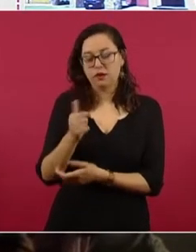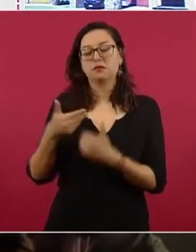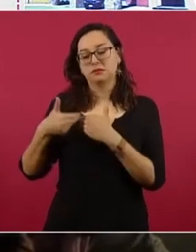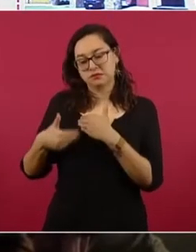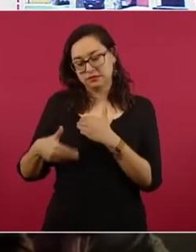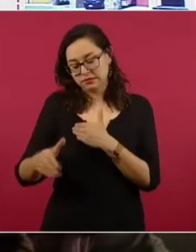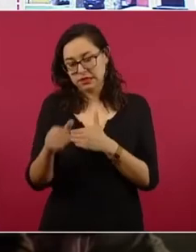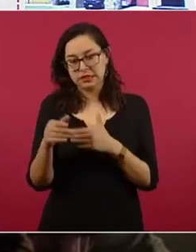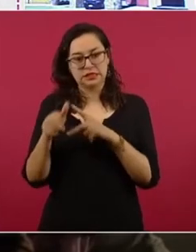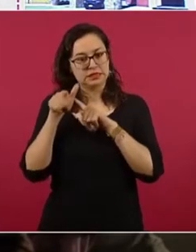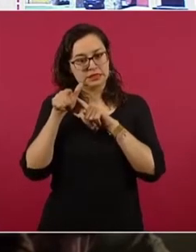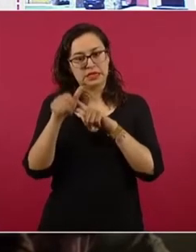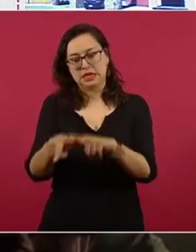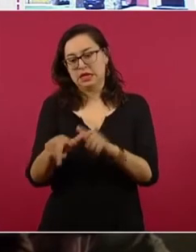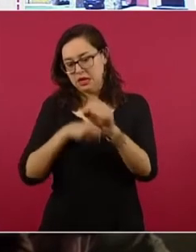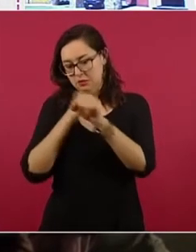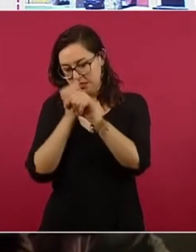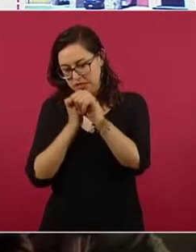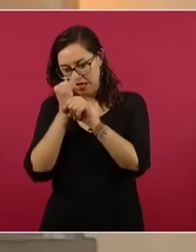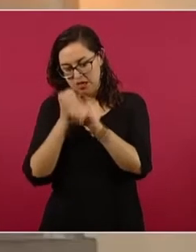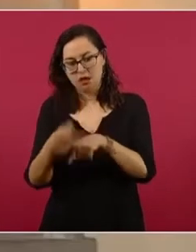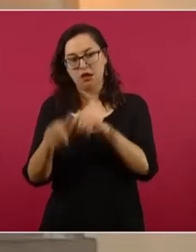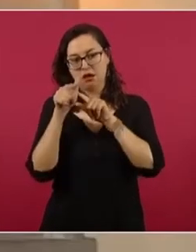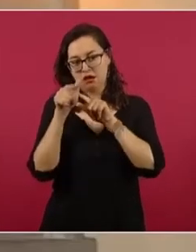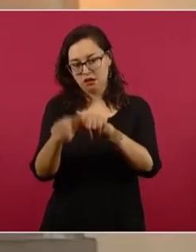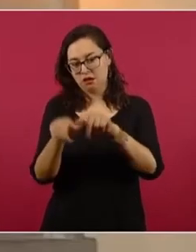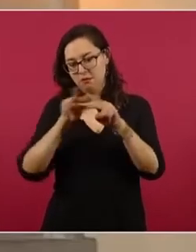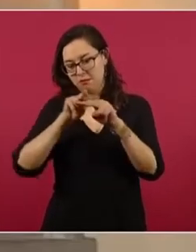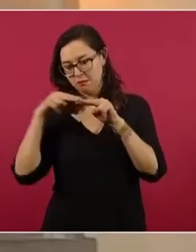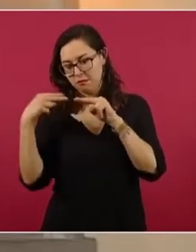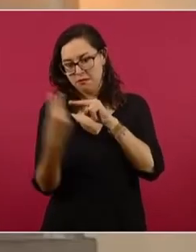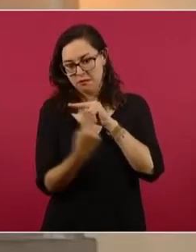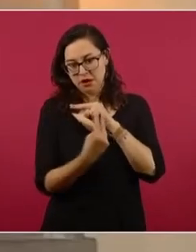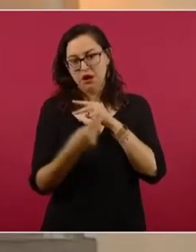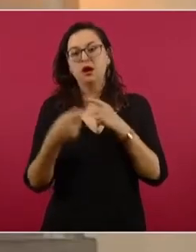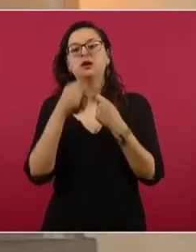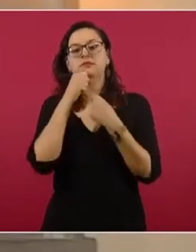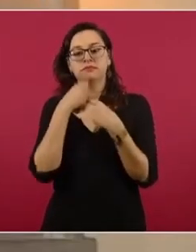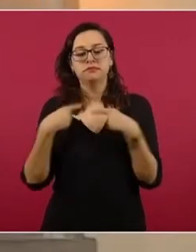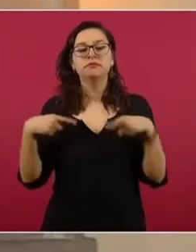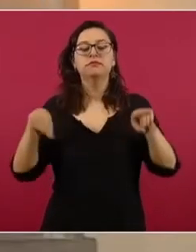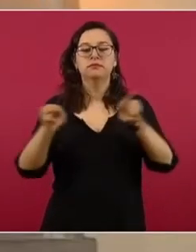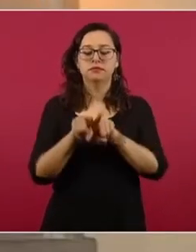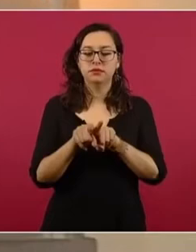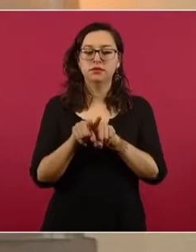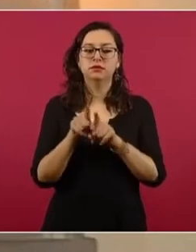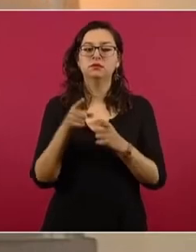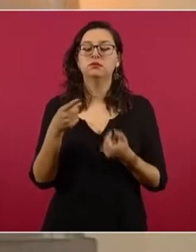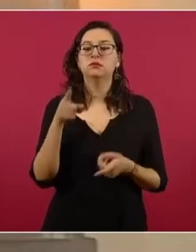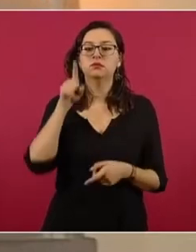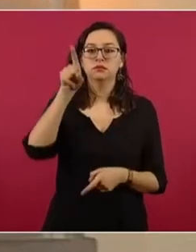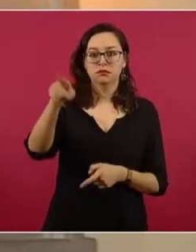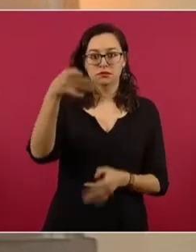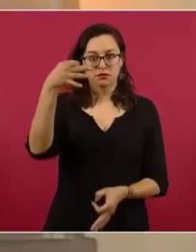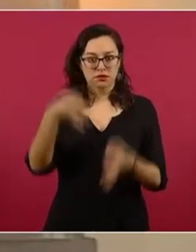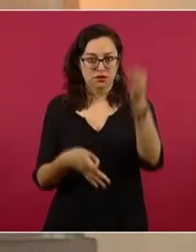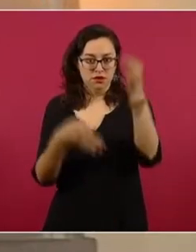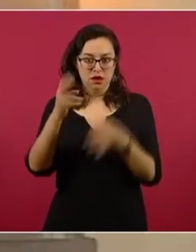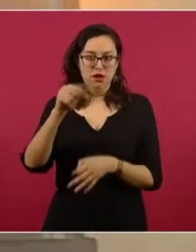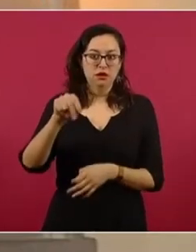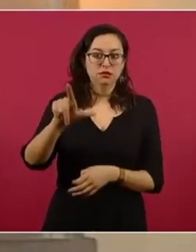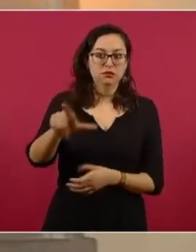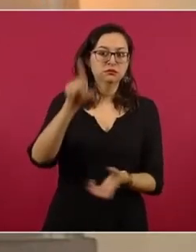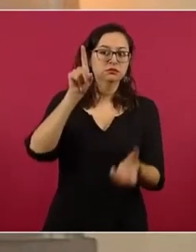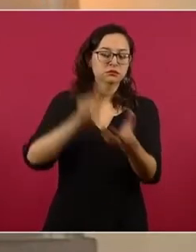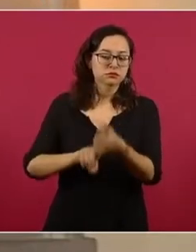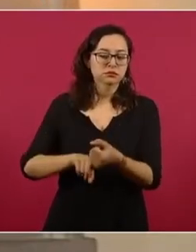análisis correspondientes. Y también en cadena de custodia la Fiscalía de Nuevo León, el área de feminicidios,